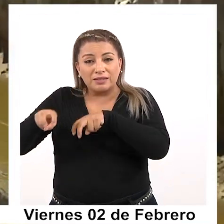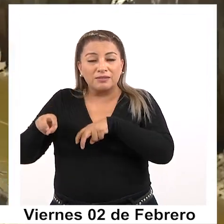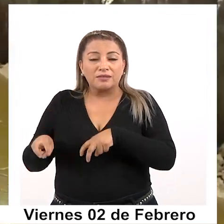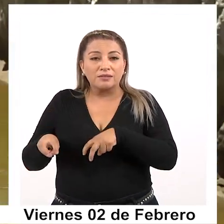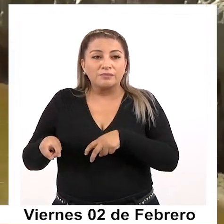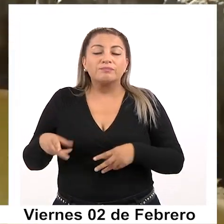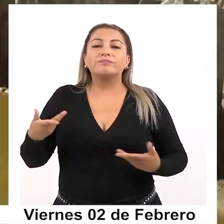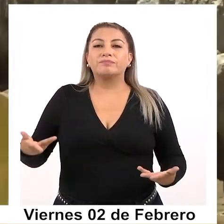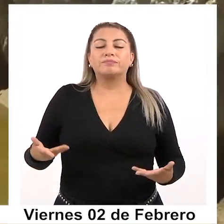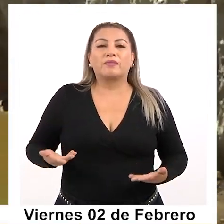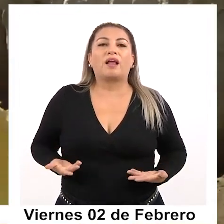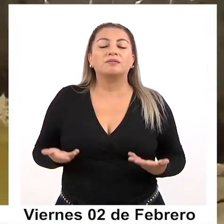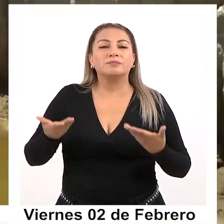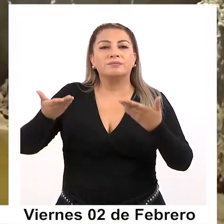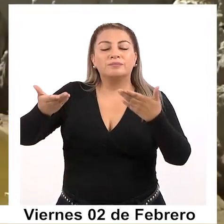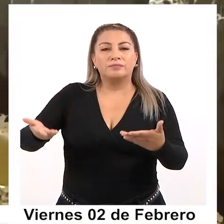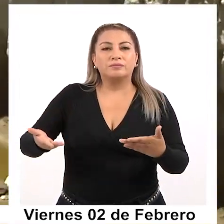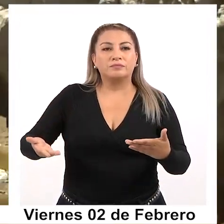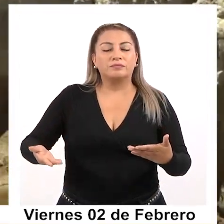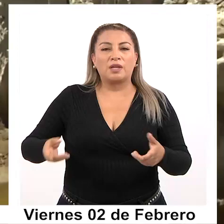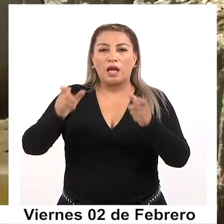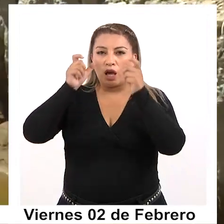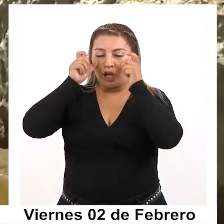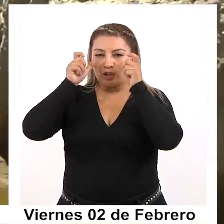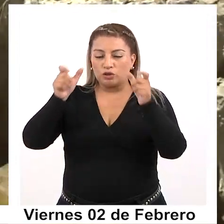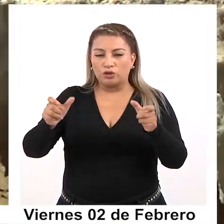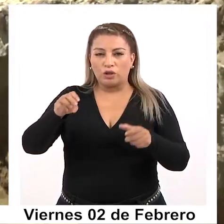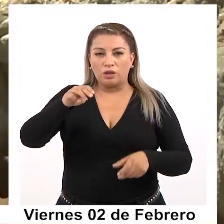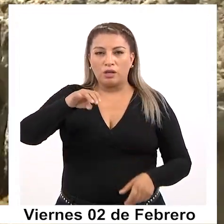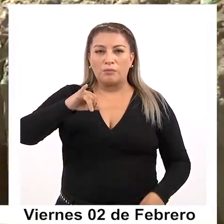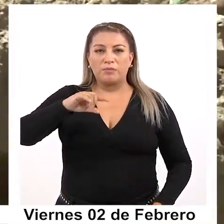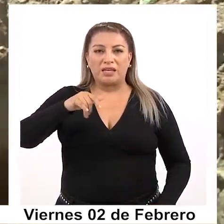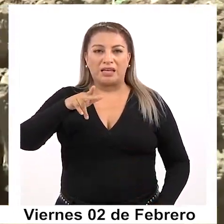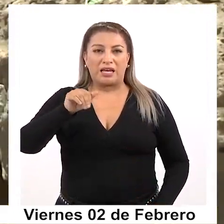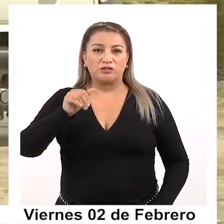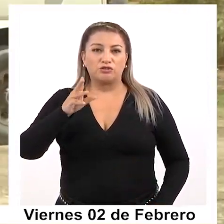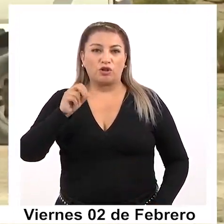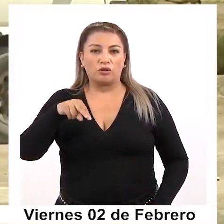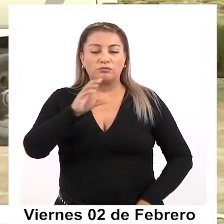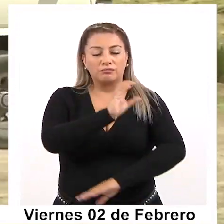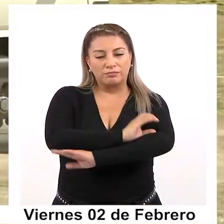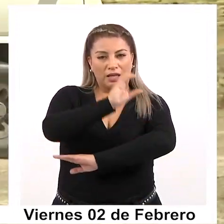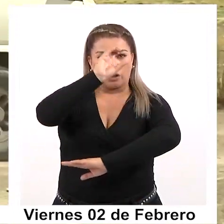fueron puestos a disposición del control migratorio de Colchane.